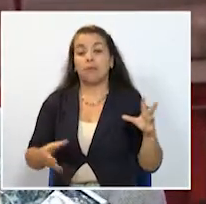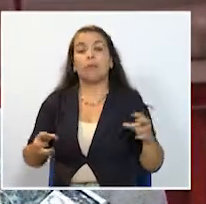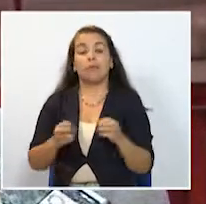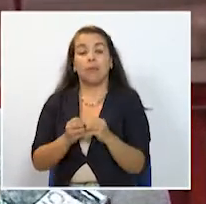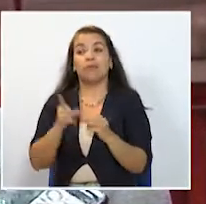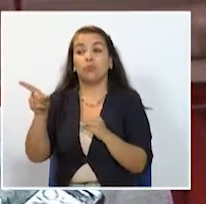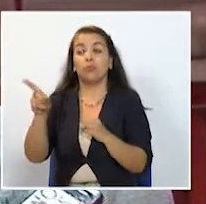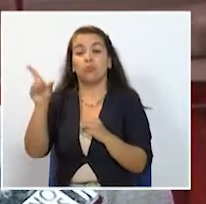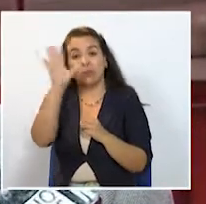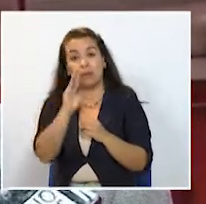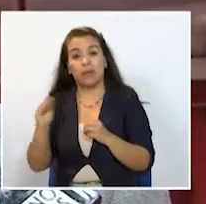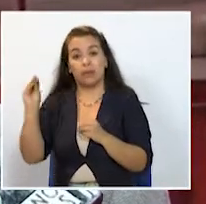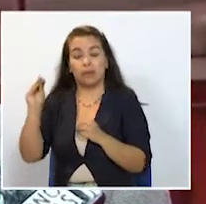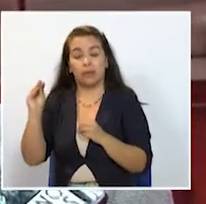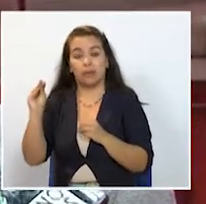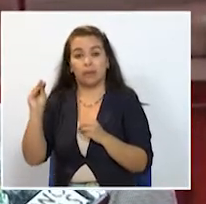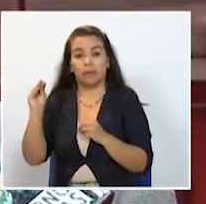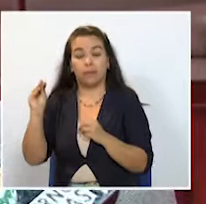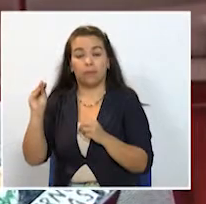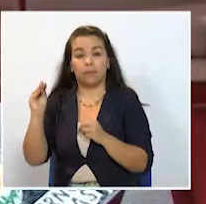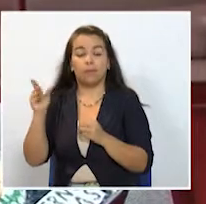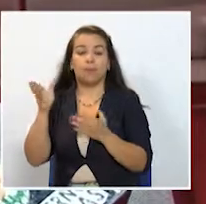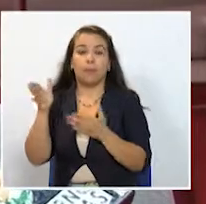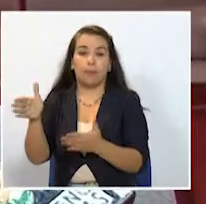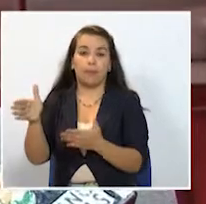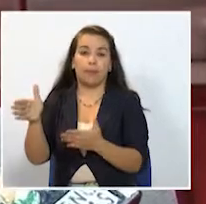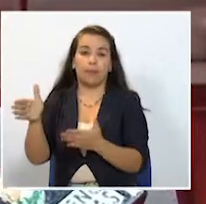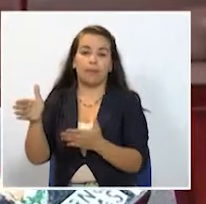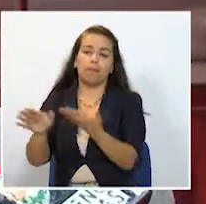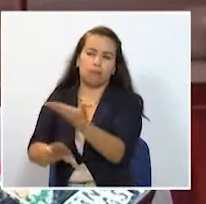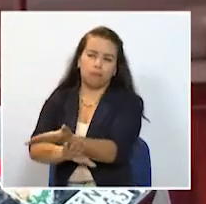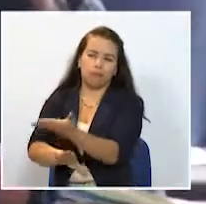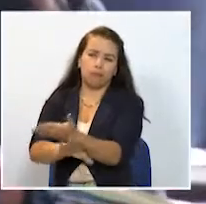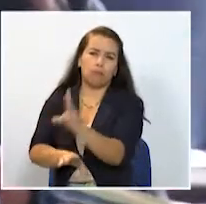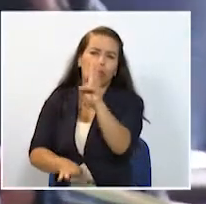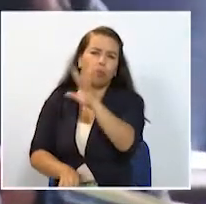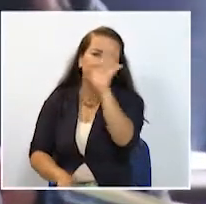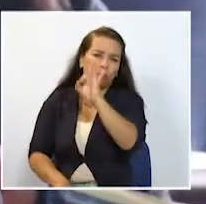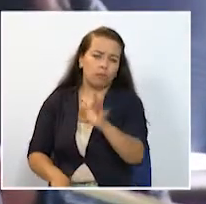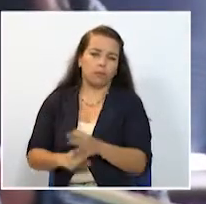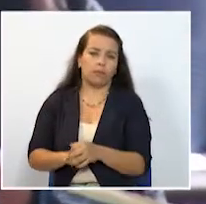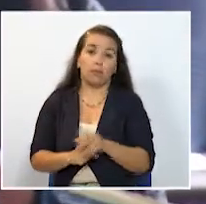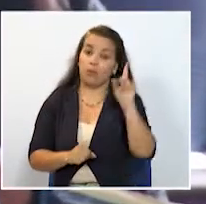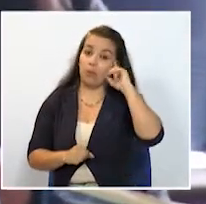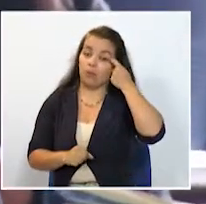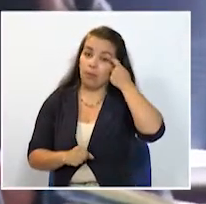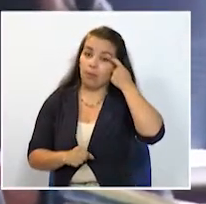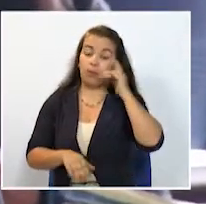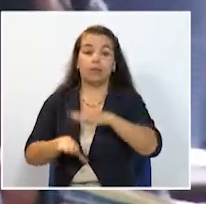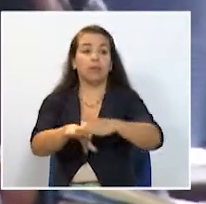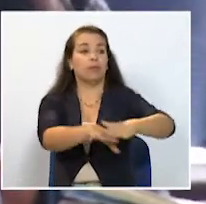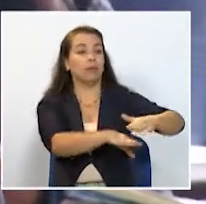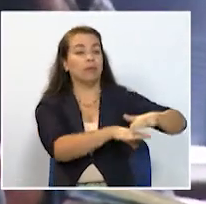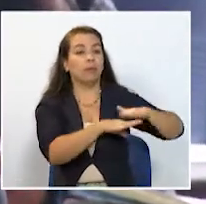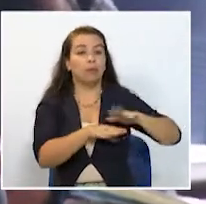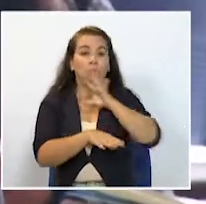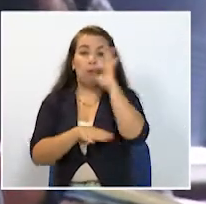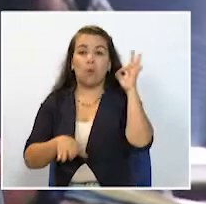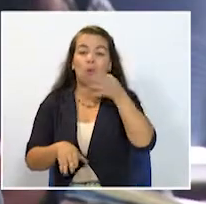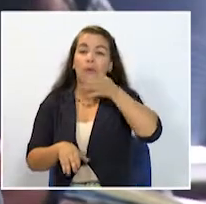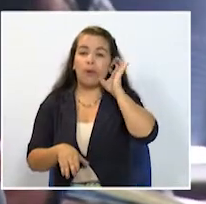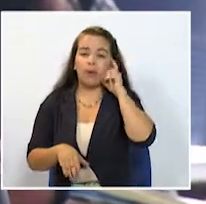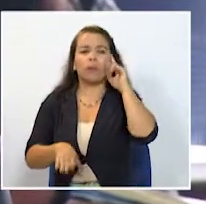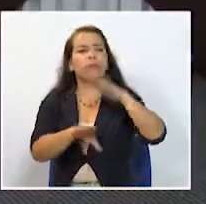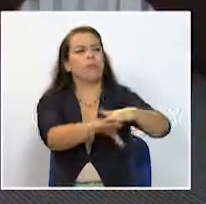departamento de Quindío estamos proponiendo un 2%. El gobernador convocante al foro Guido Echeverri Piedraíta